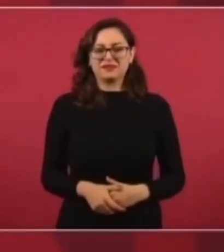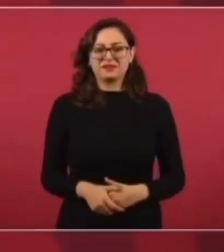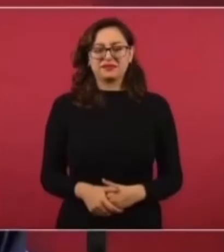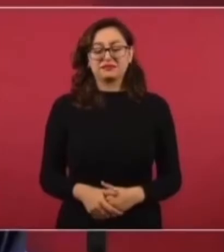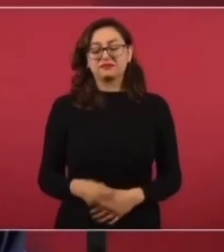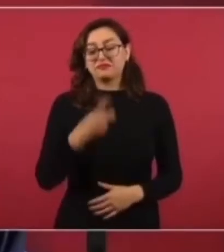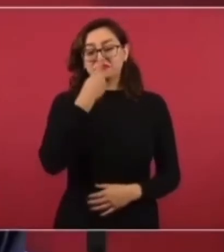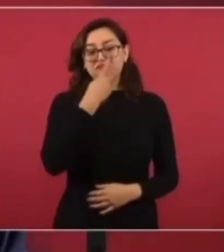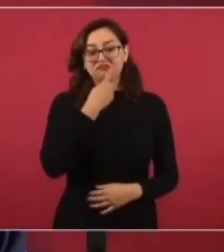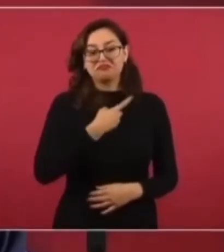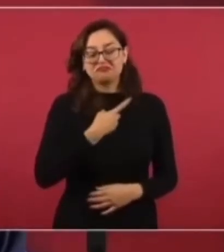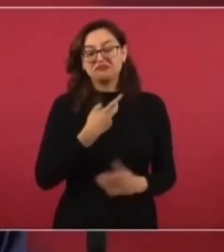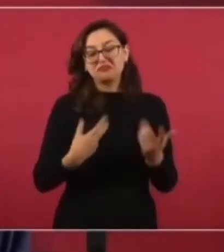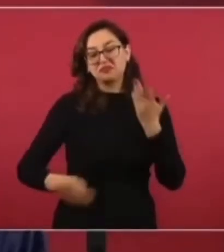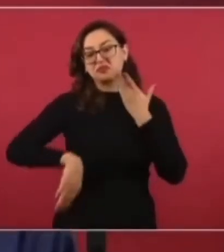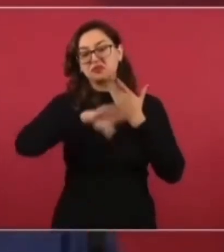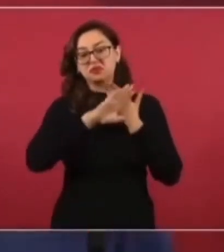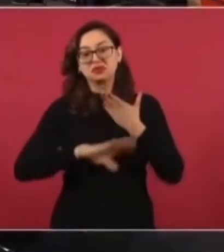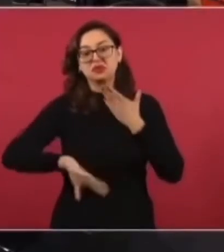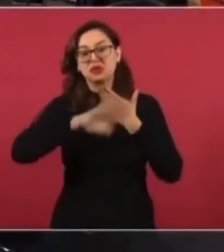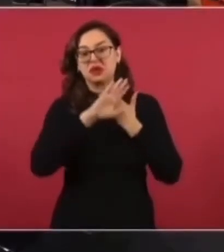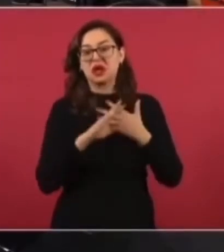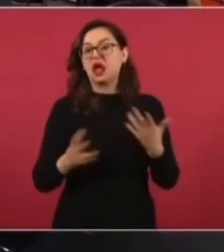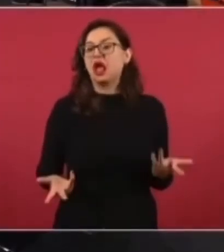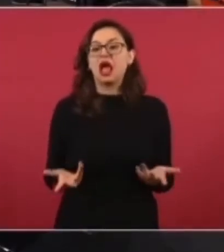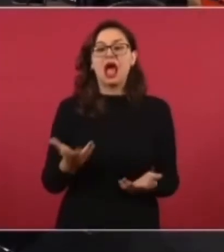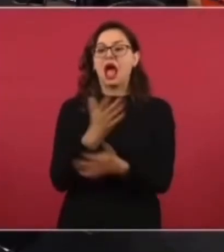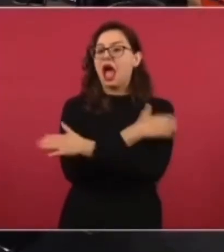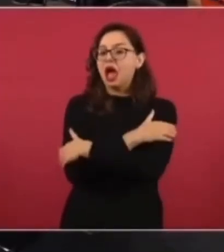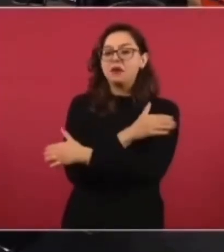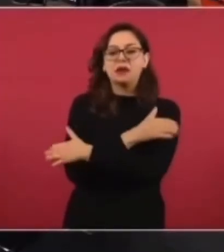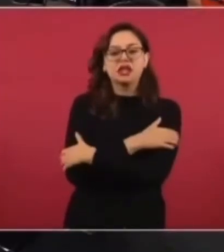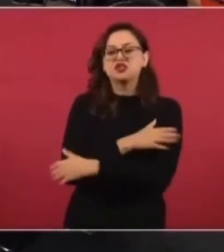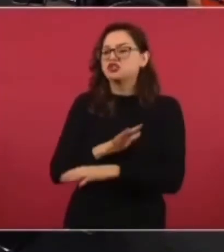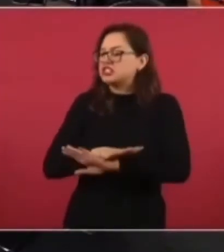¿qué quieren entonces los sacerdotes?